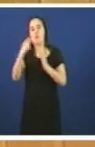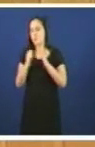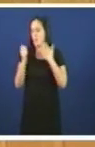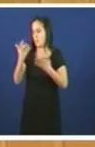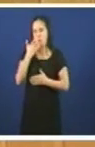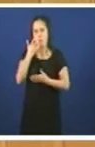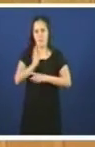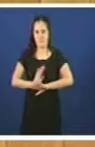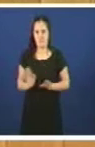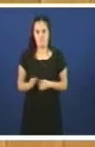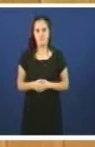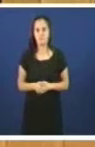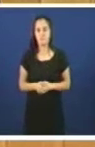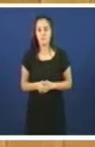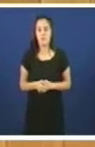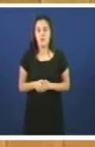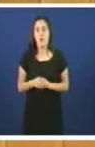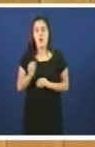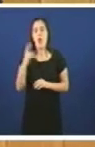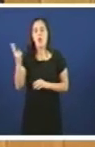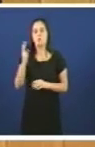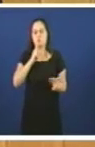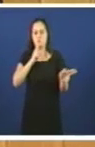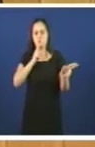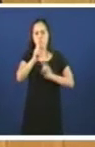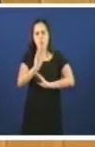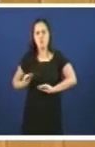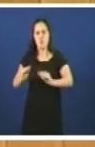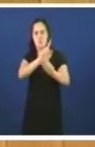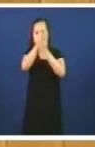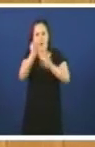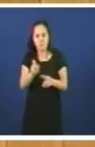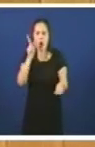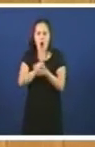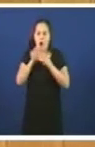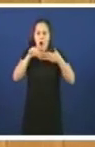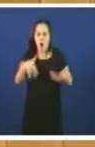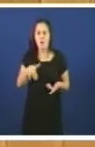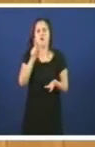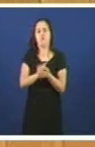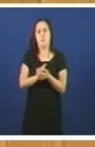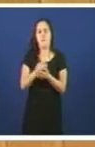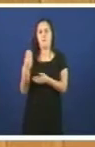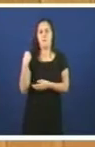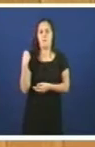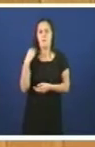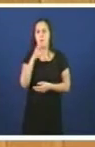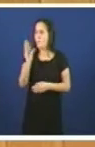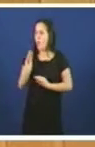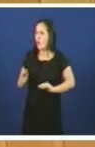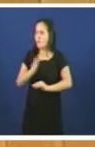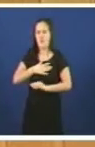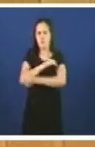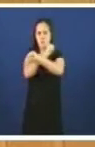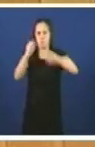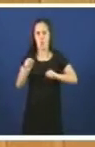exemplos. Entón, xa se deu resposta a moitas das preguntas que vosté devolve a formular, porque o seu objetivo é a reafirmación das súas ideas.